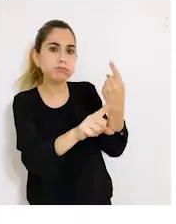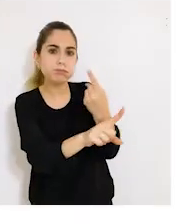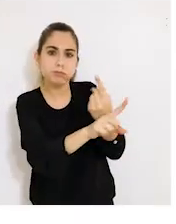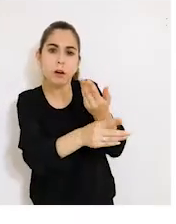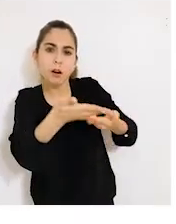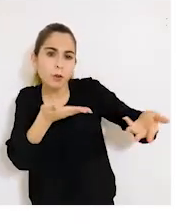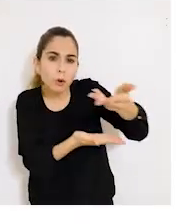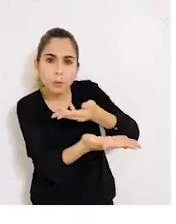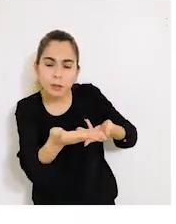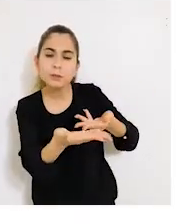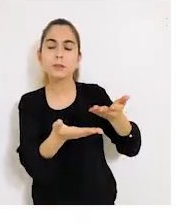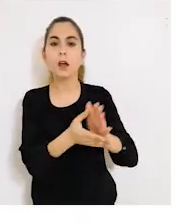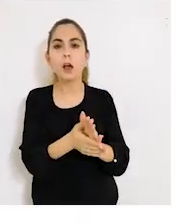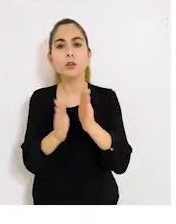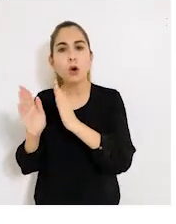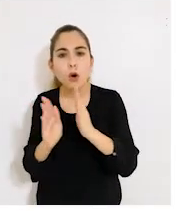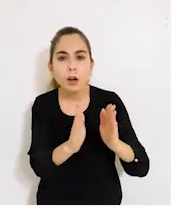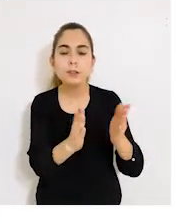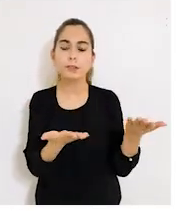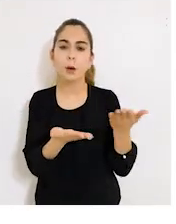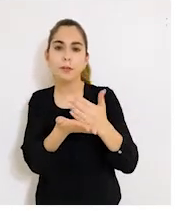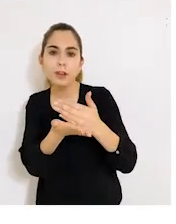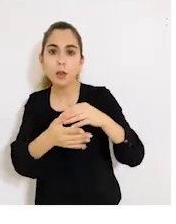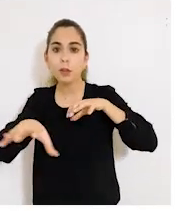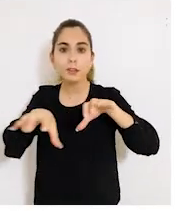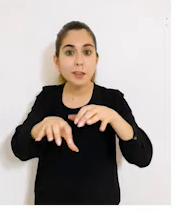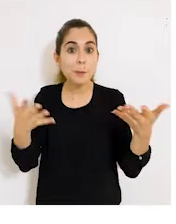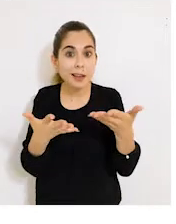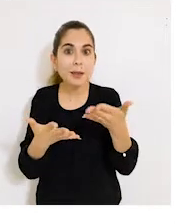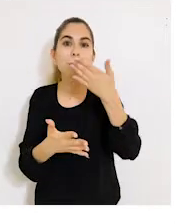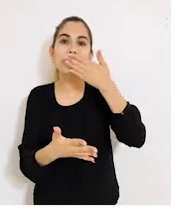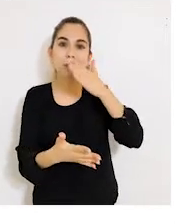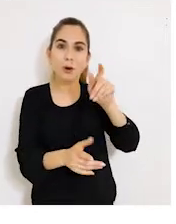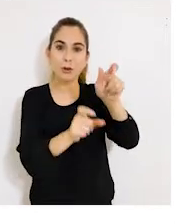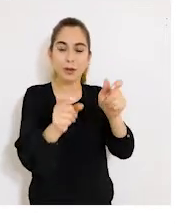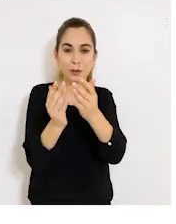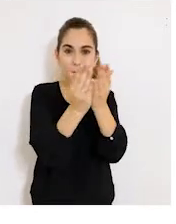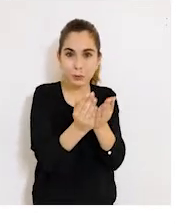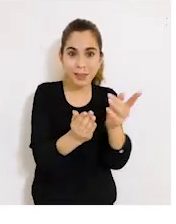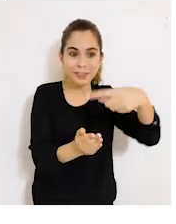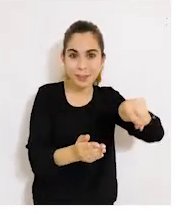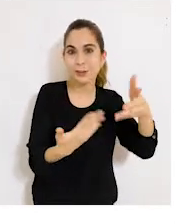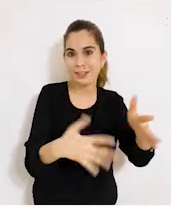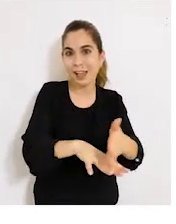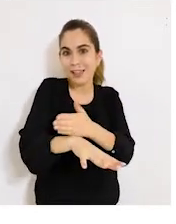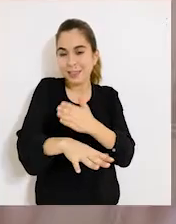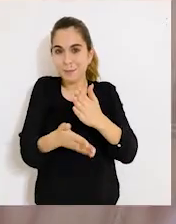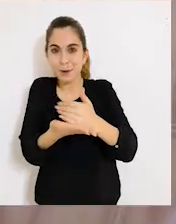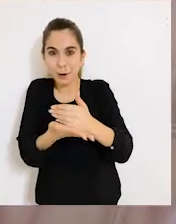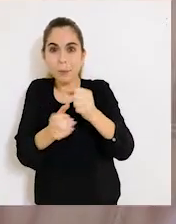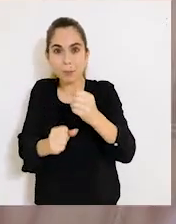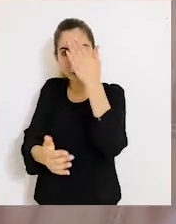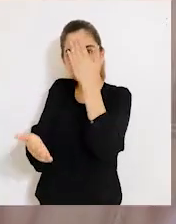conversando, retroalimentando, organizando actividades para poder llegar de mejor manera a los alumnos, para que ellos también estén preparados para